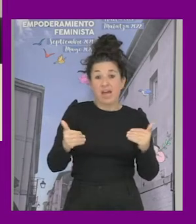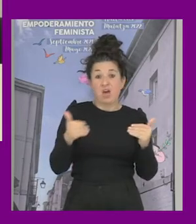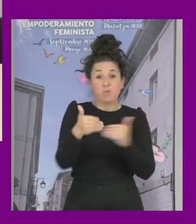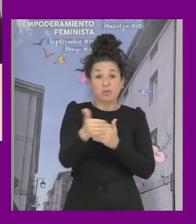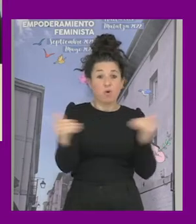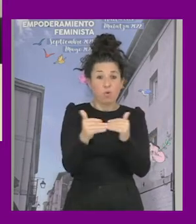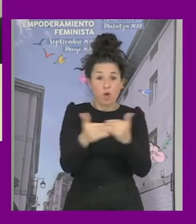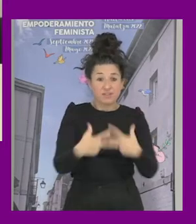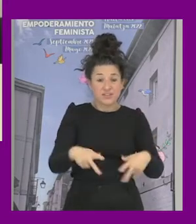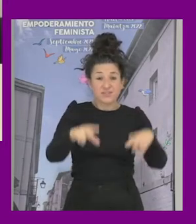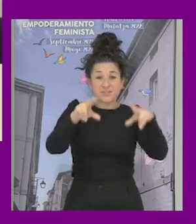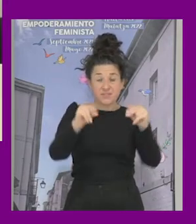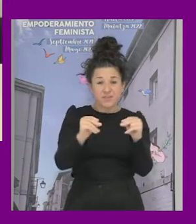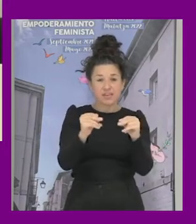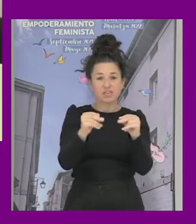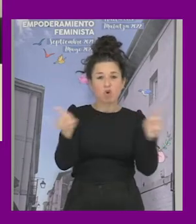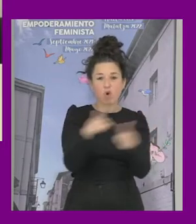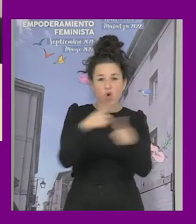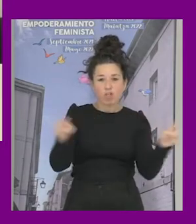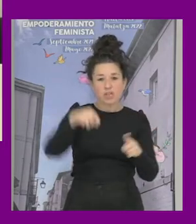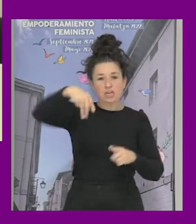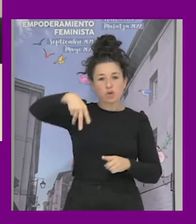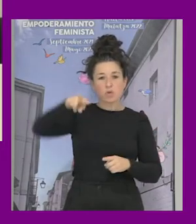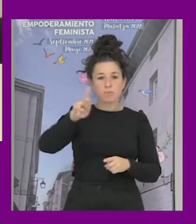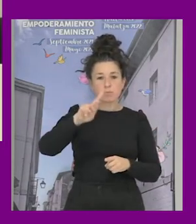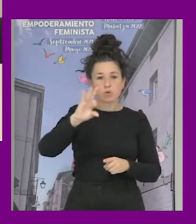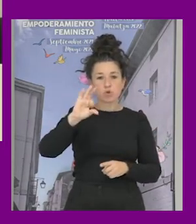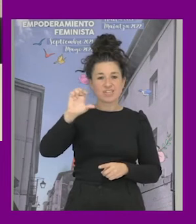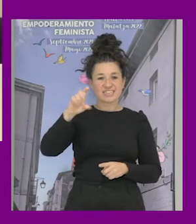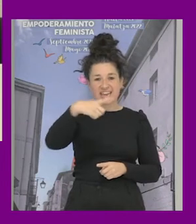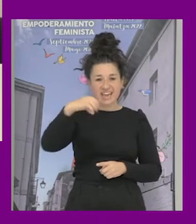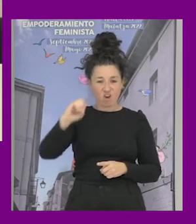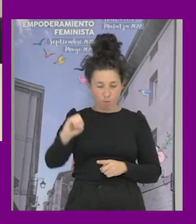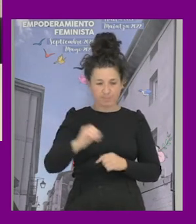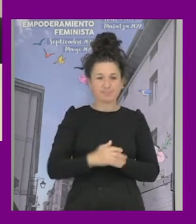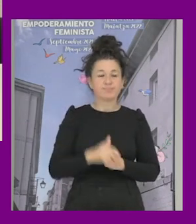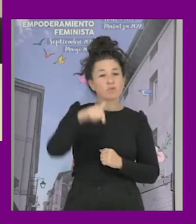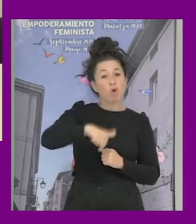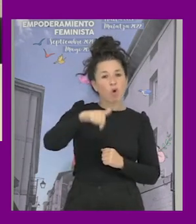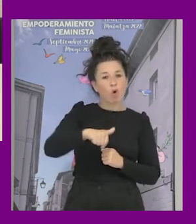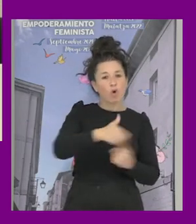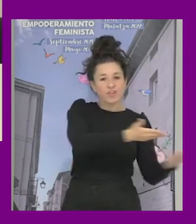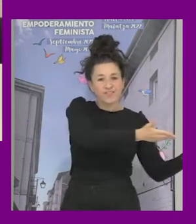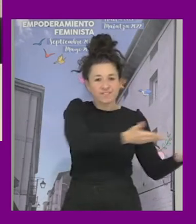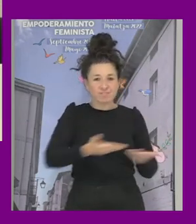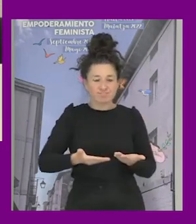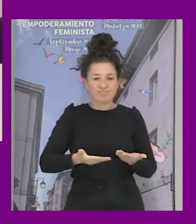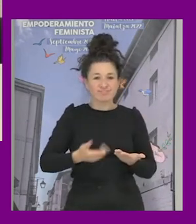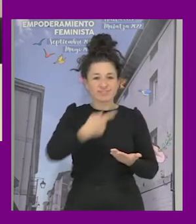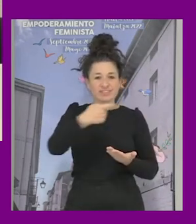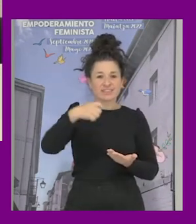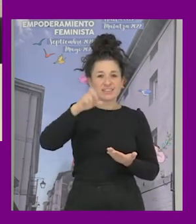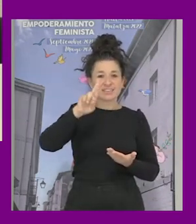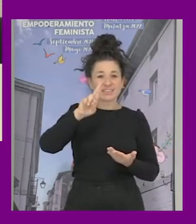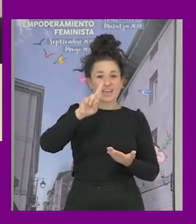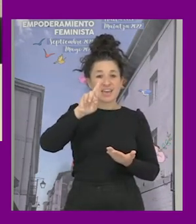concierto de mursego hoy tenemos con nosotras a gerard colli